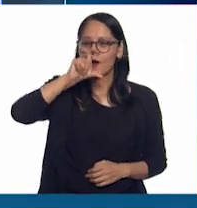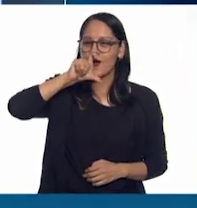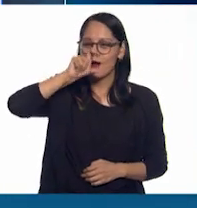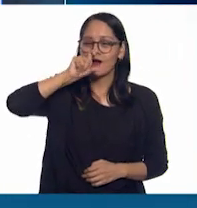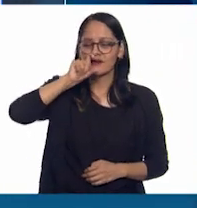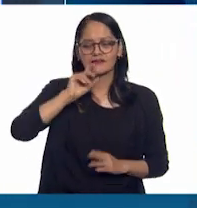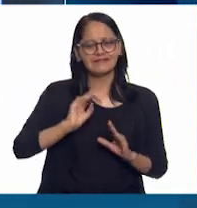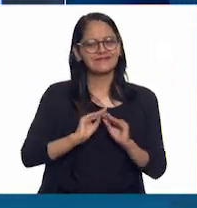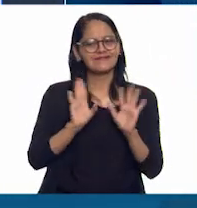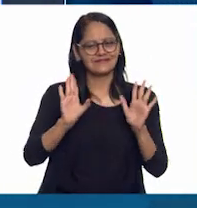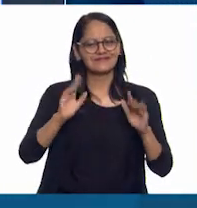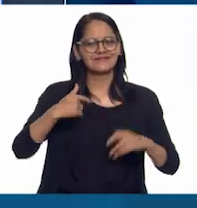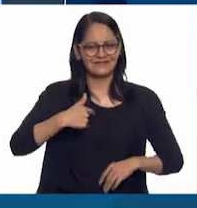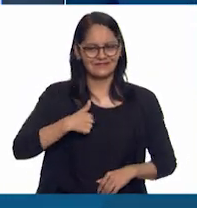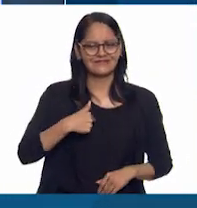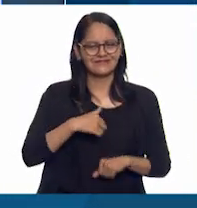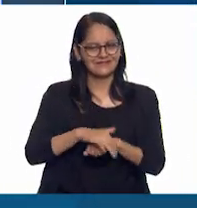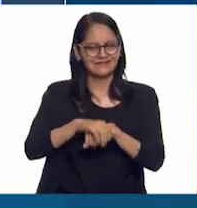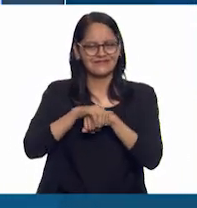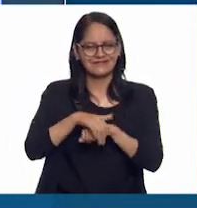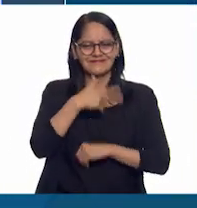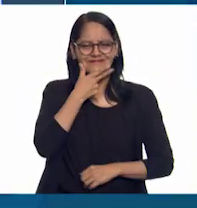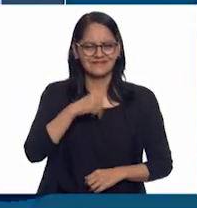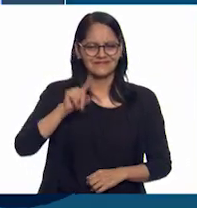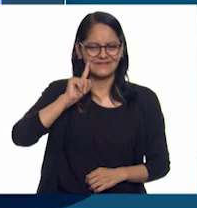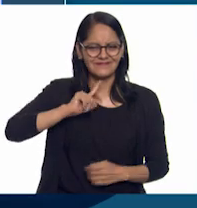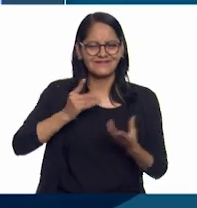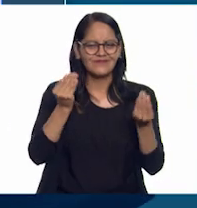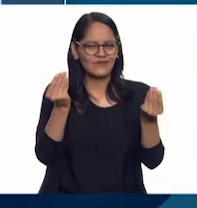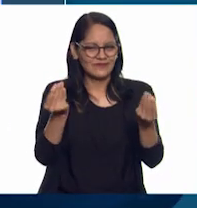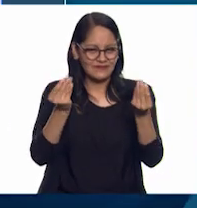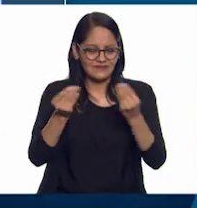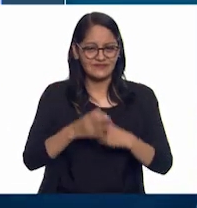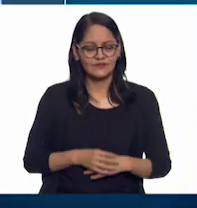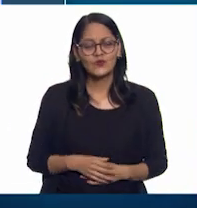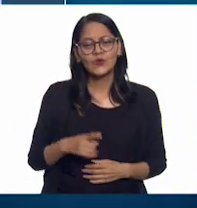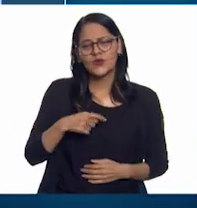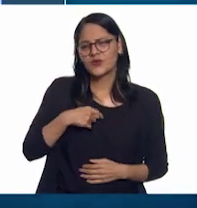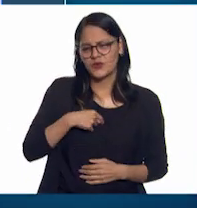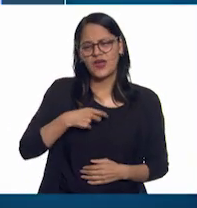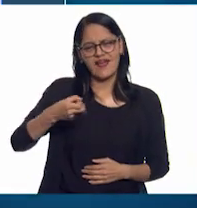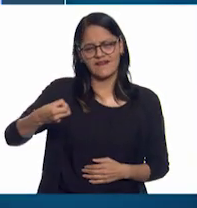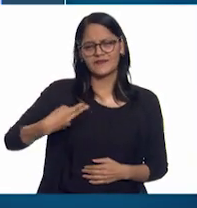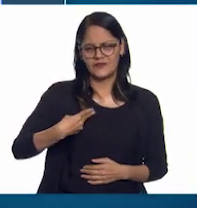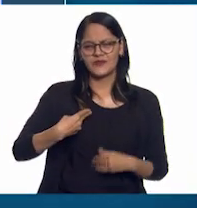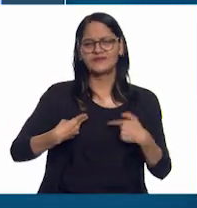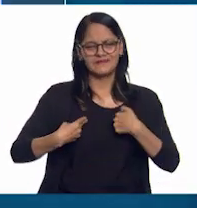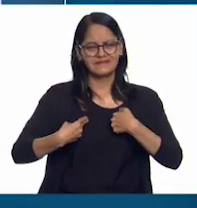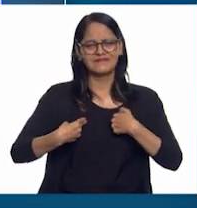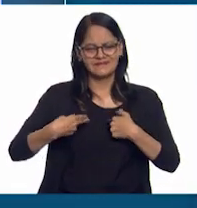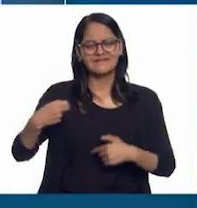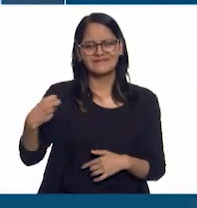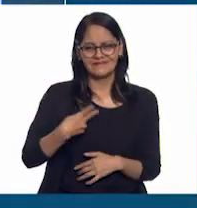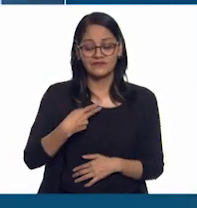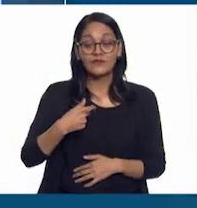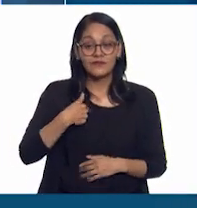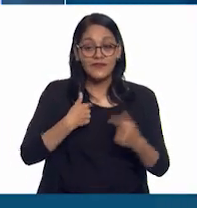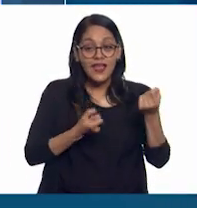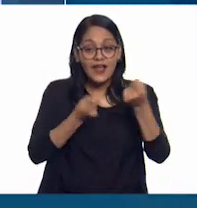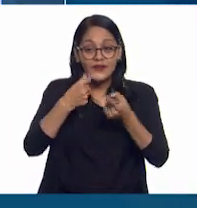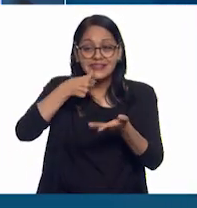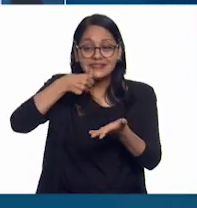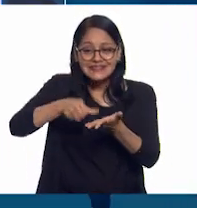¡Claro que tengo muchas amigas y amigos! ¡Ay, soy muy afortunado! Me han llegado